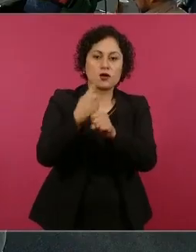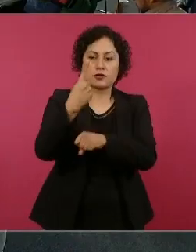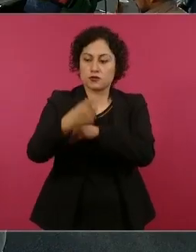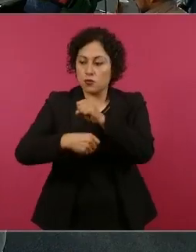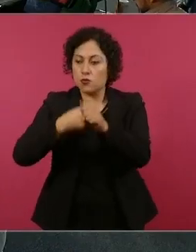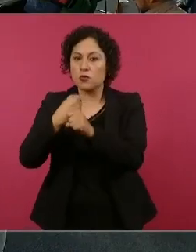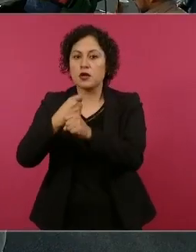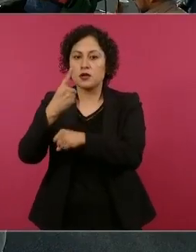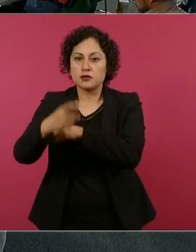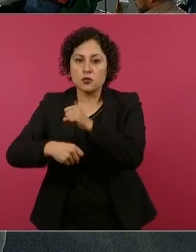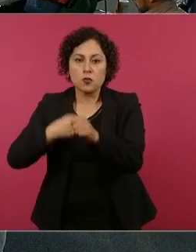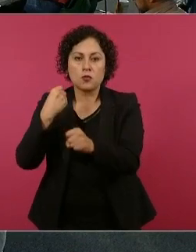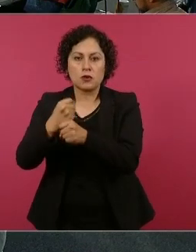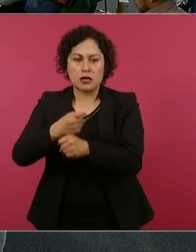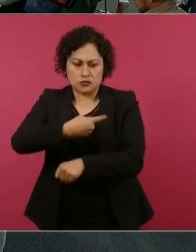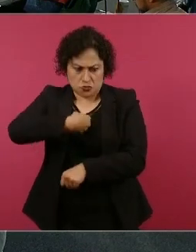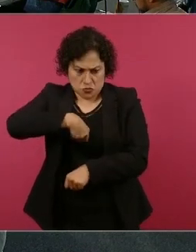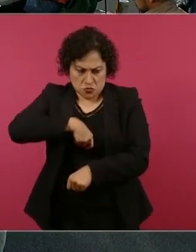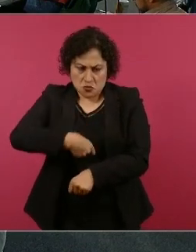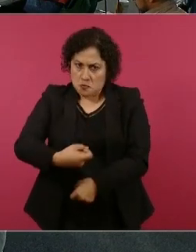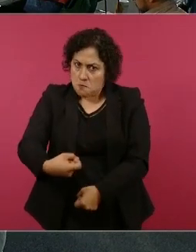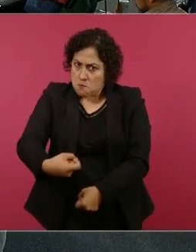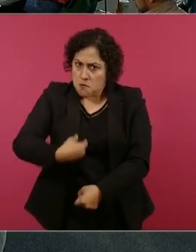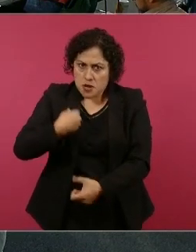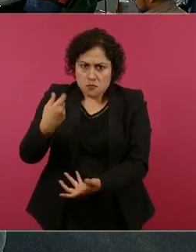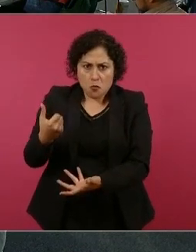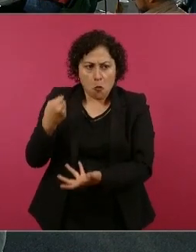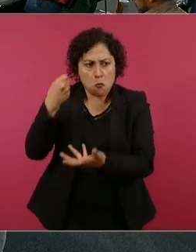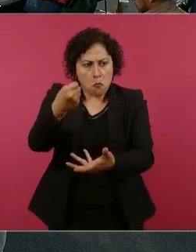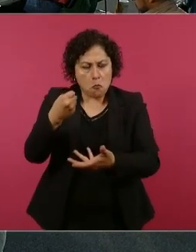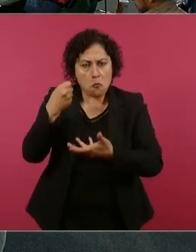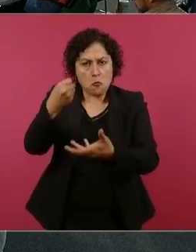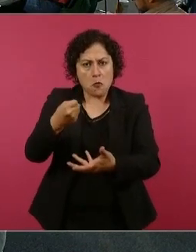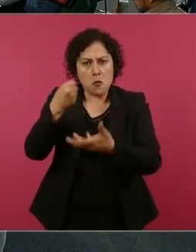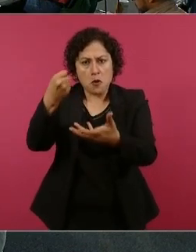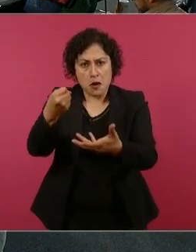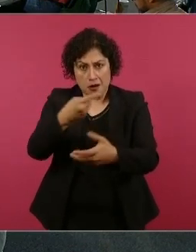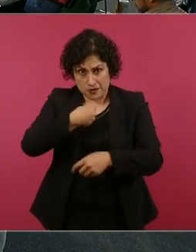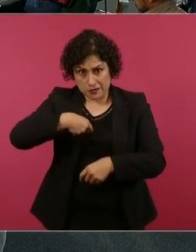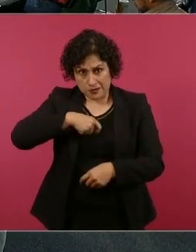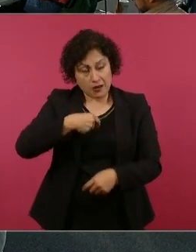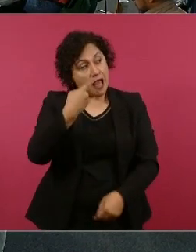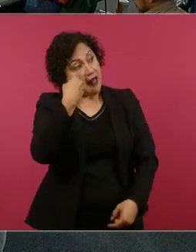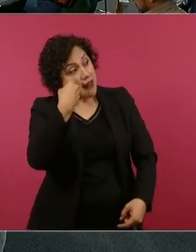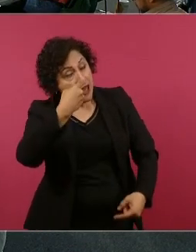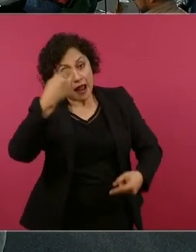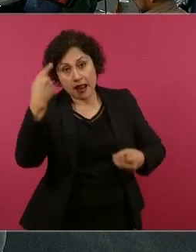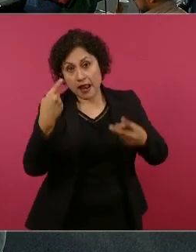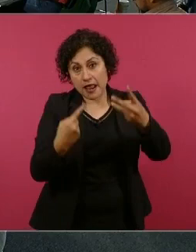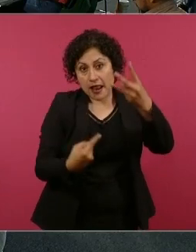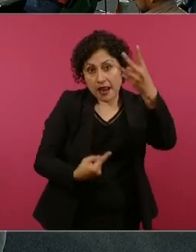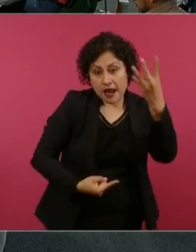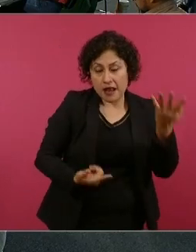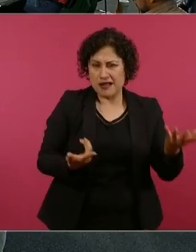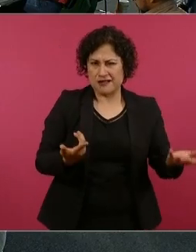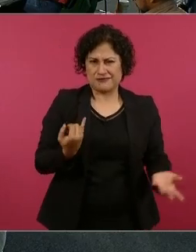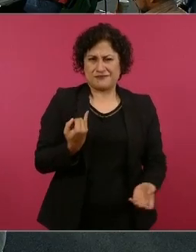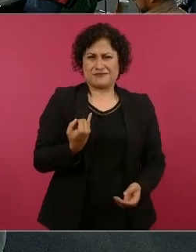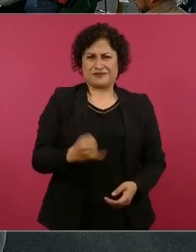No les estamos ahí haciendo las cuentas o